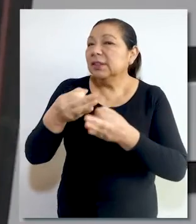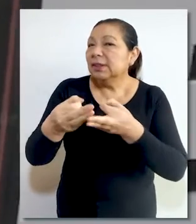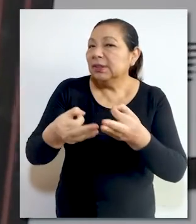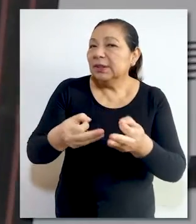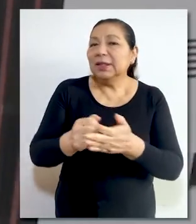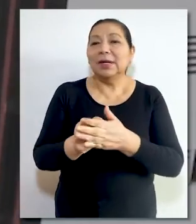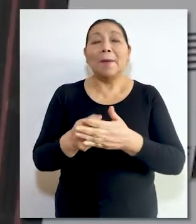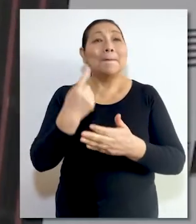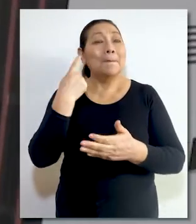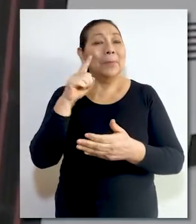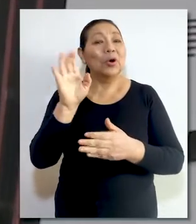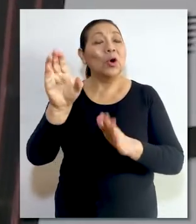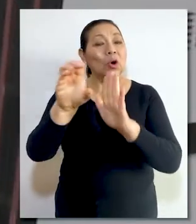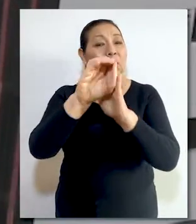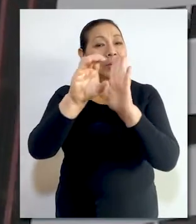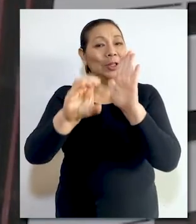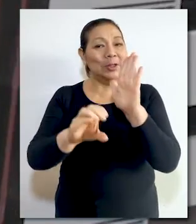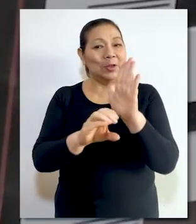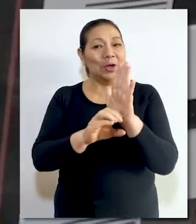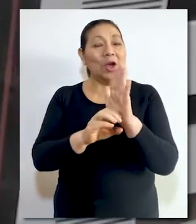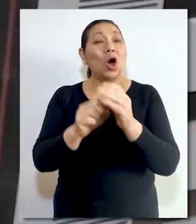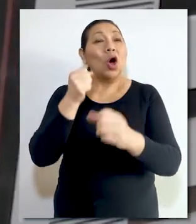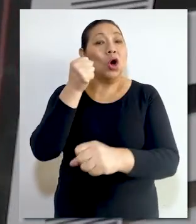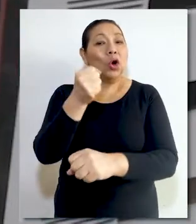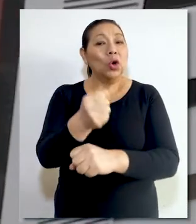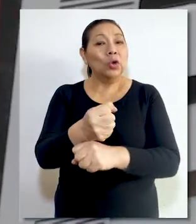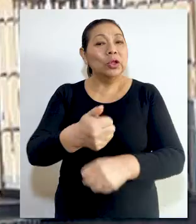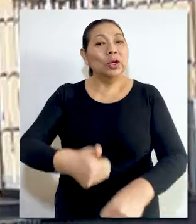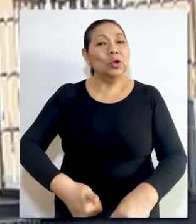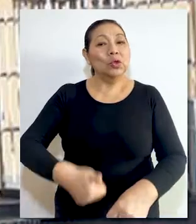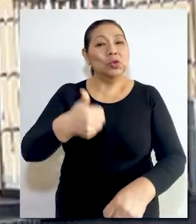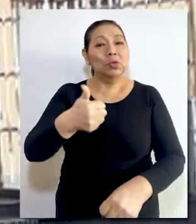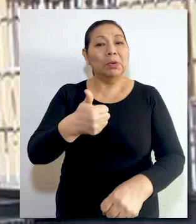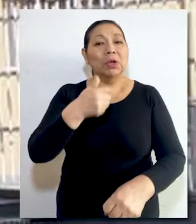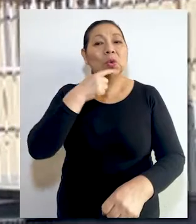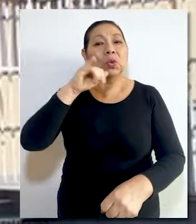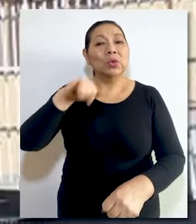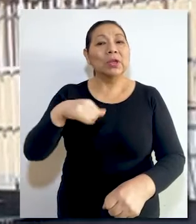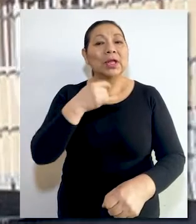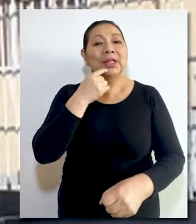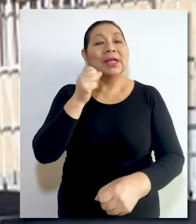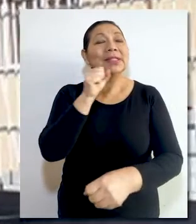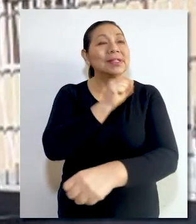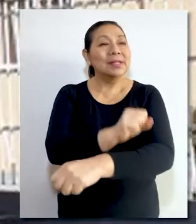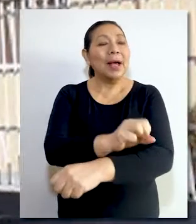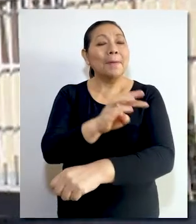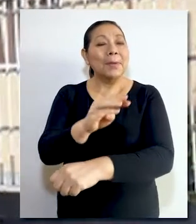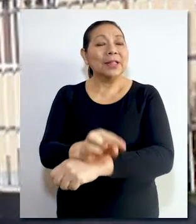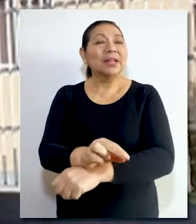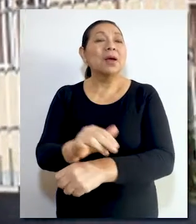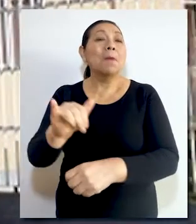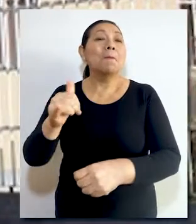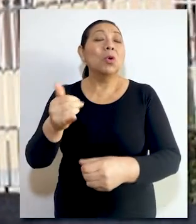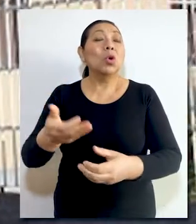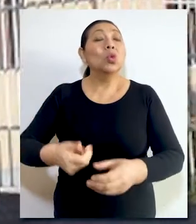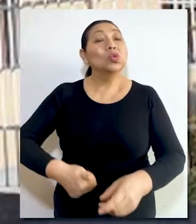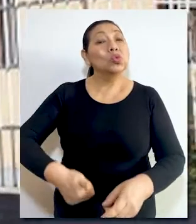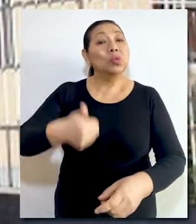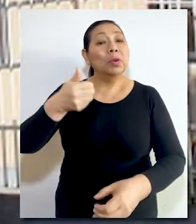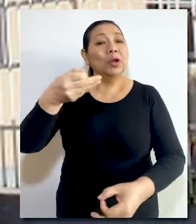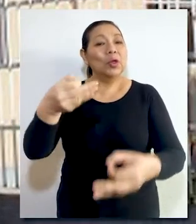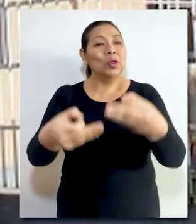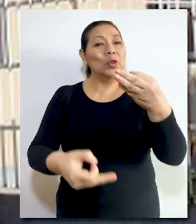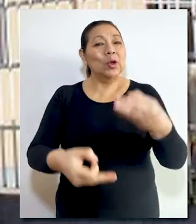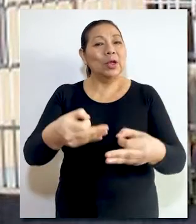interpuesto un recurso de agravio constitucional contra la Sala Superior Mixta y Liquidadora Penal de Moyo Bamba de la Corte